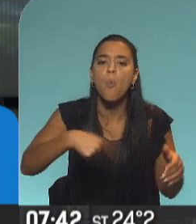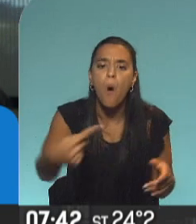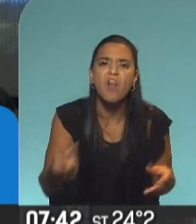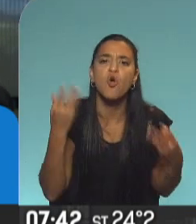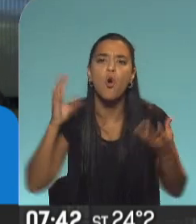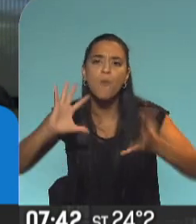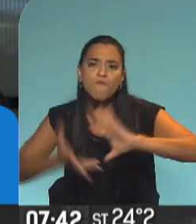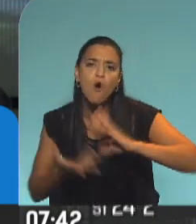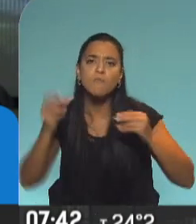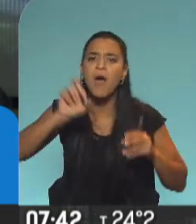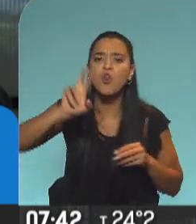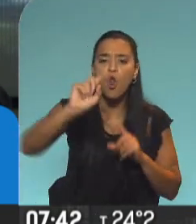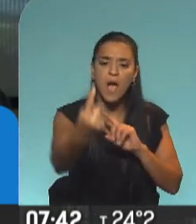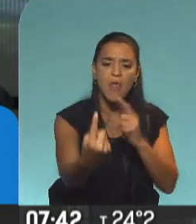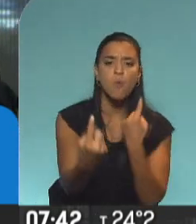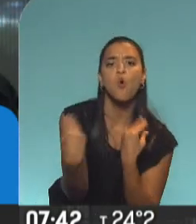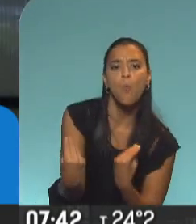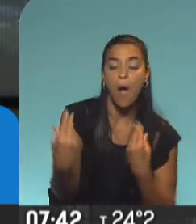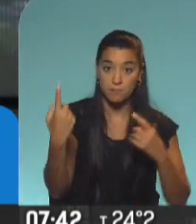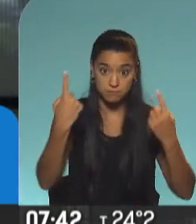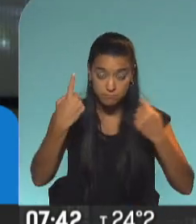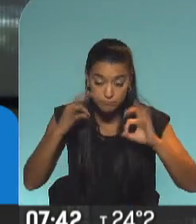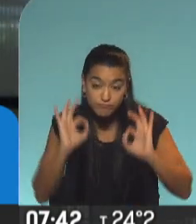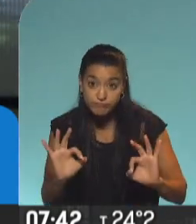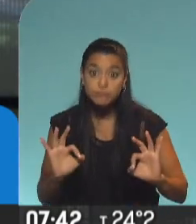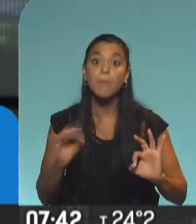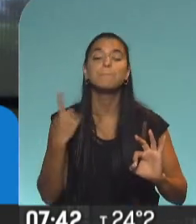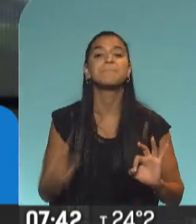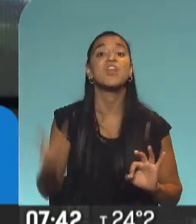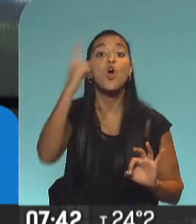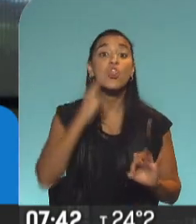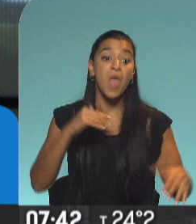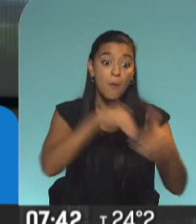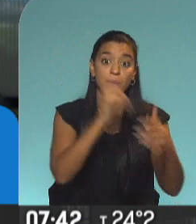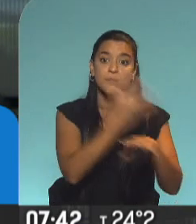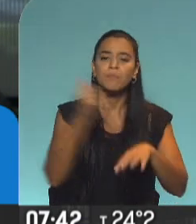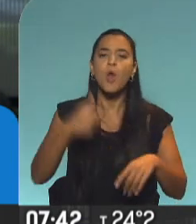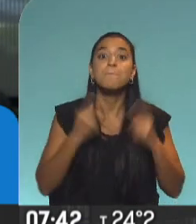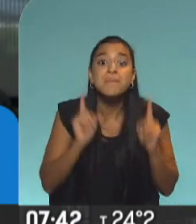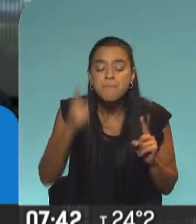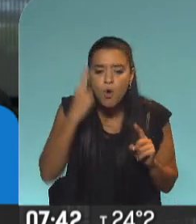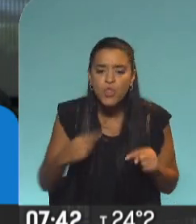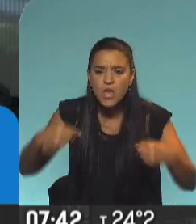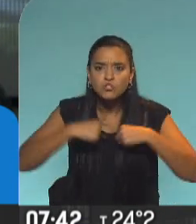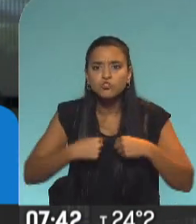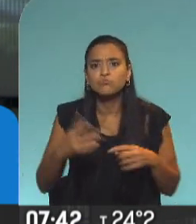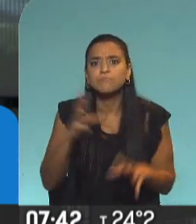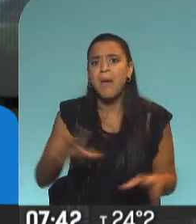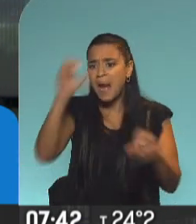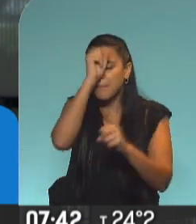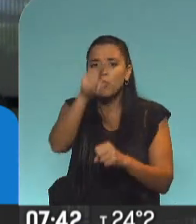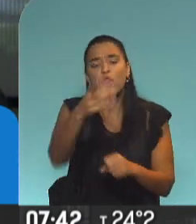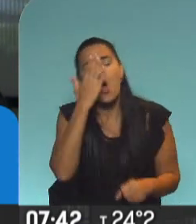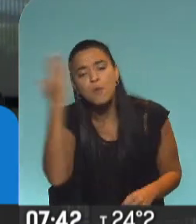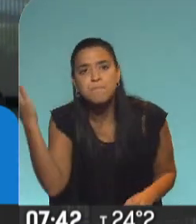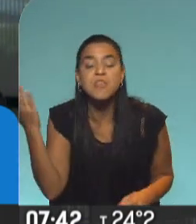vamos a ir, qué rol va a cumplir cada uno. Pero el día que vamos a concretar el banco, usted se arrepiente y yo me quedo dormido. ¿Qué delito